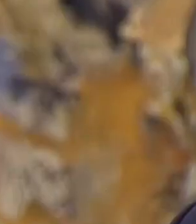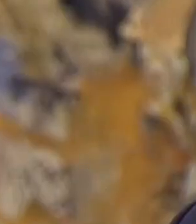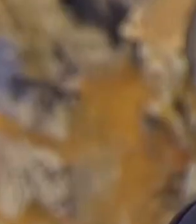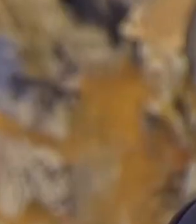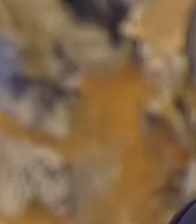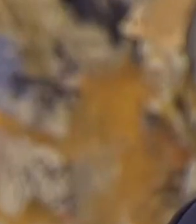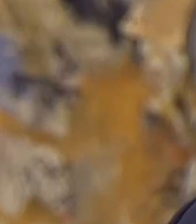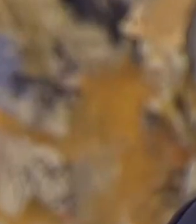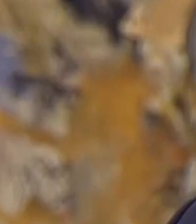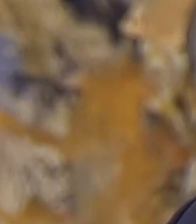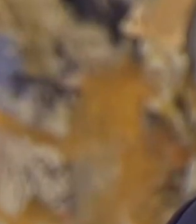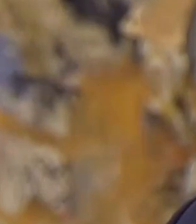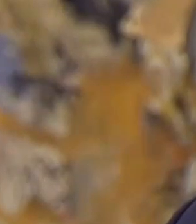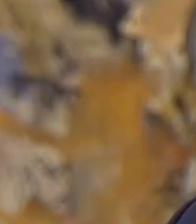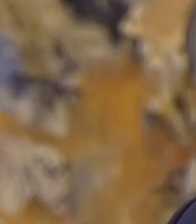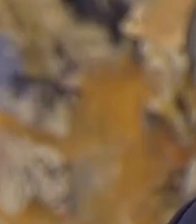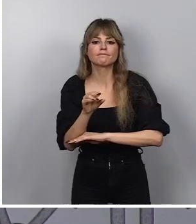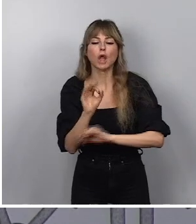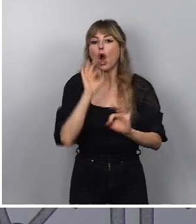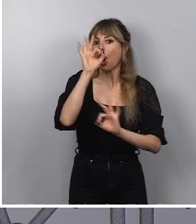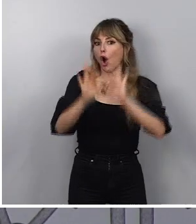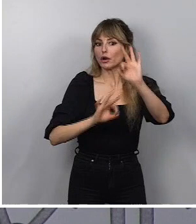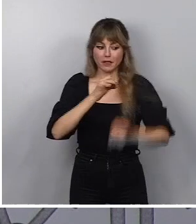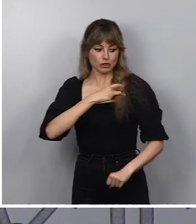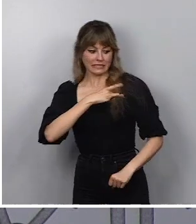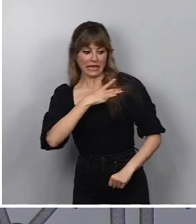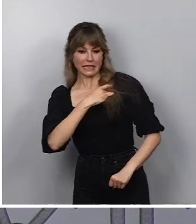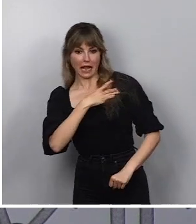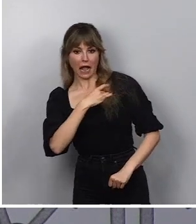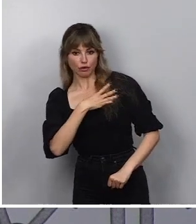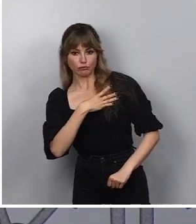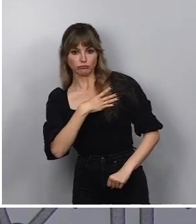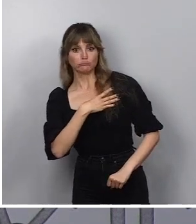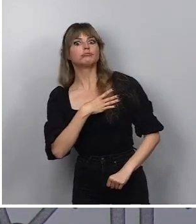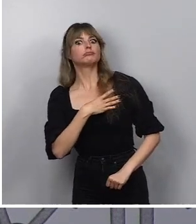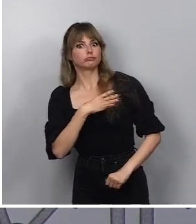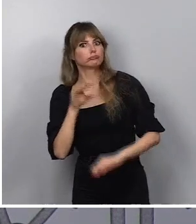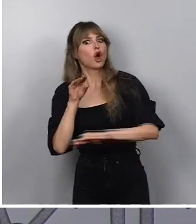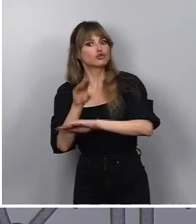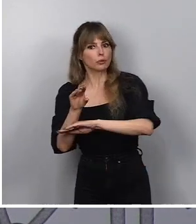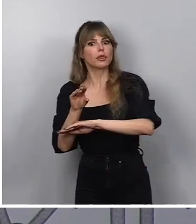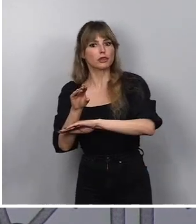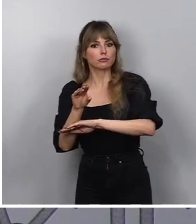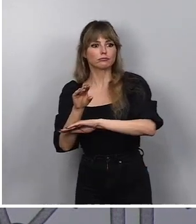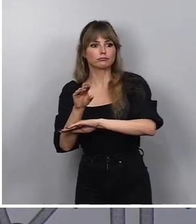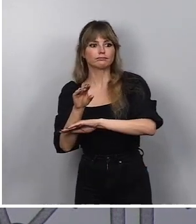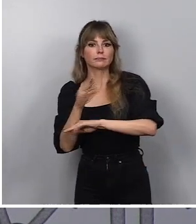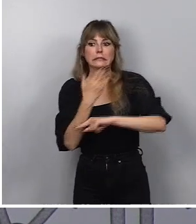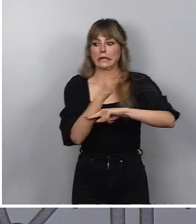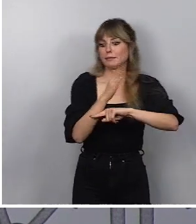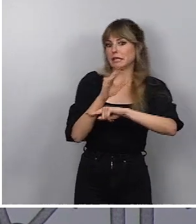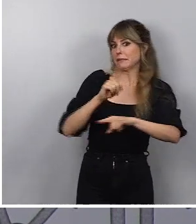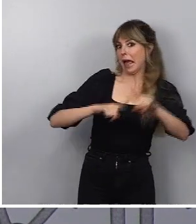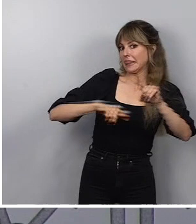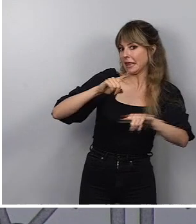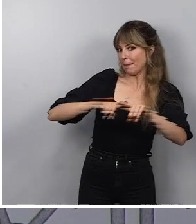millones de euros destinadas a las organizaciones sindicales. Desde luego es una subvención que se dará según su representatividad